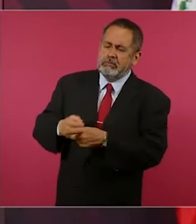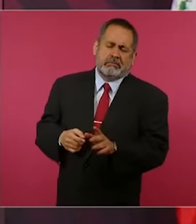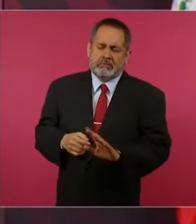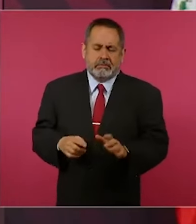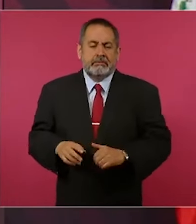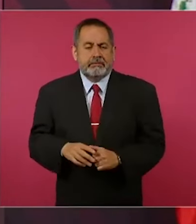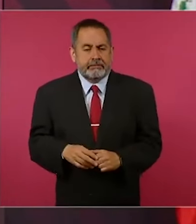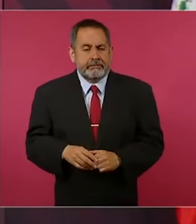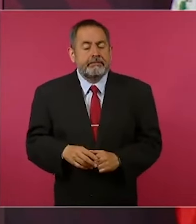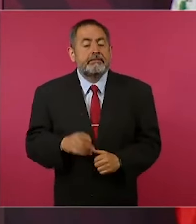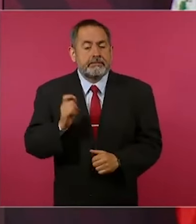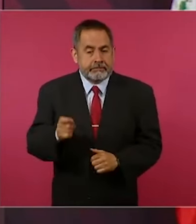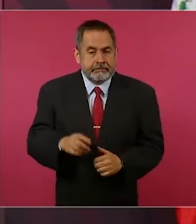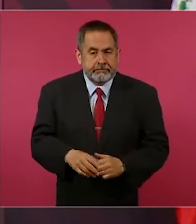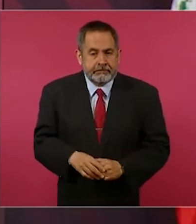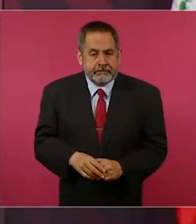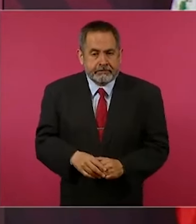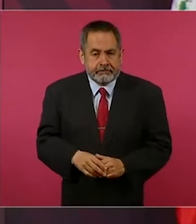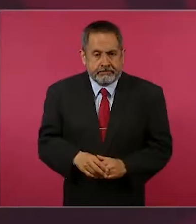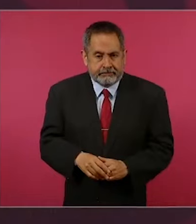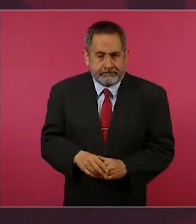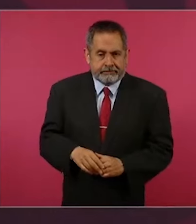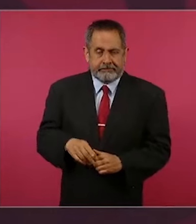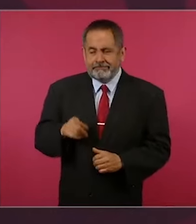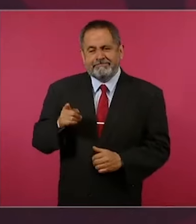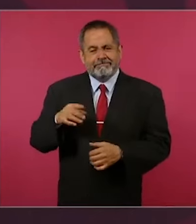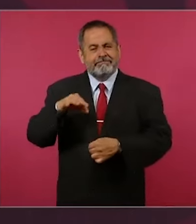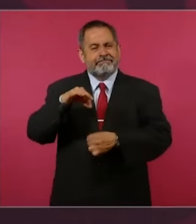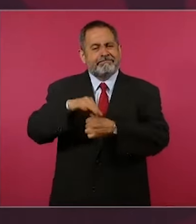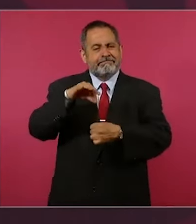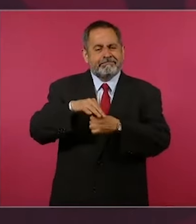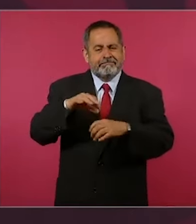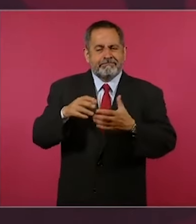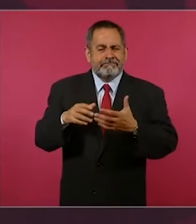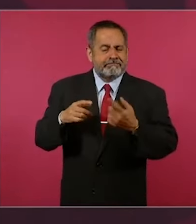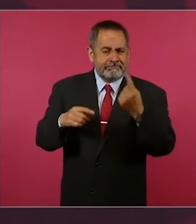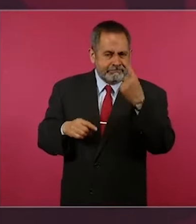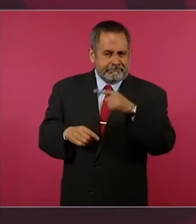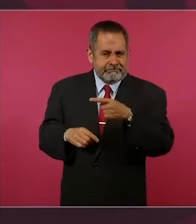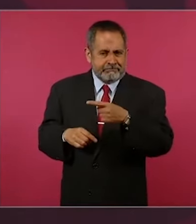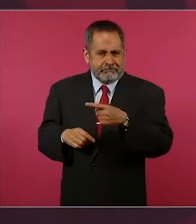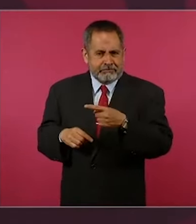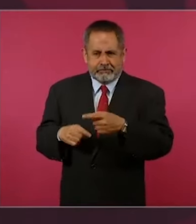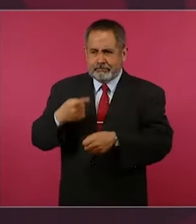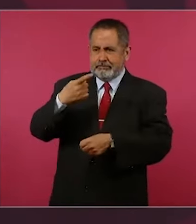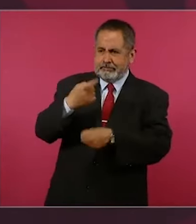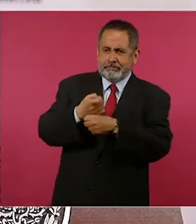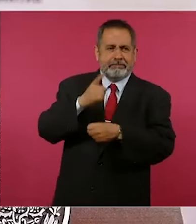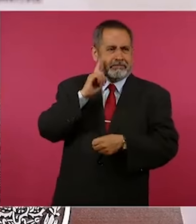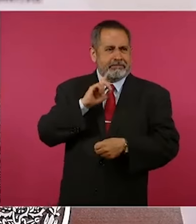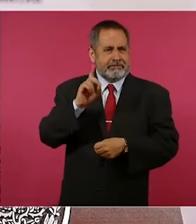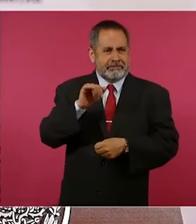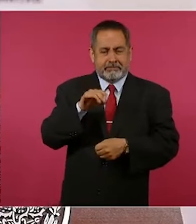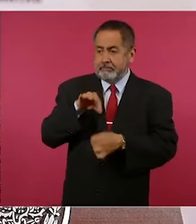Y además no se vota por la primera dama,